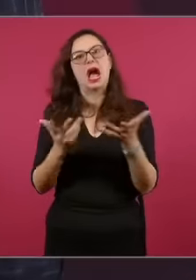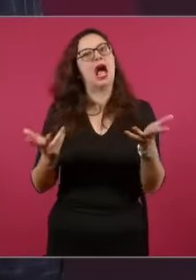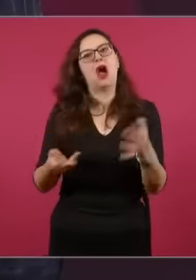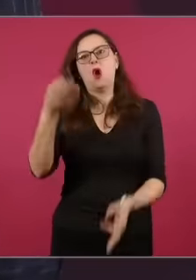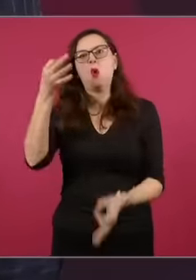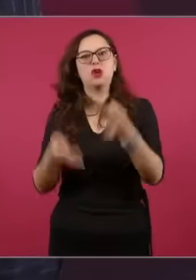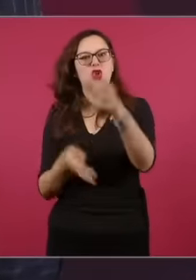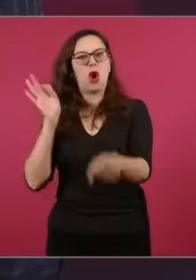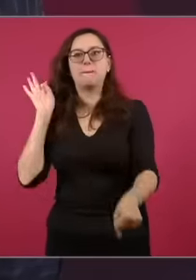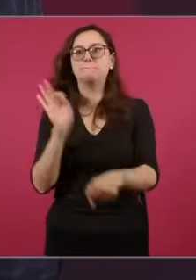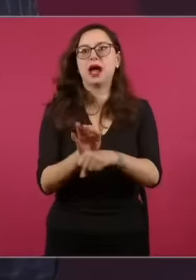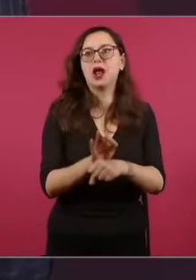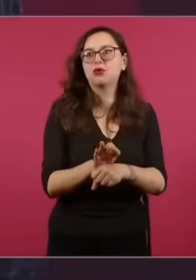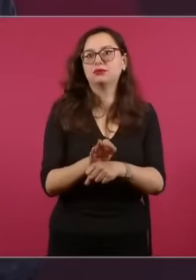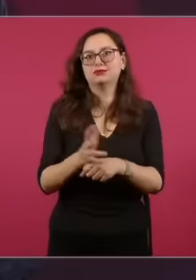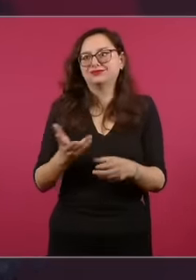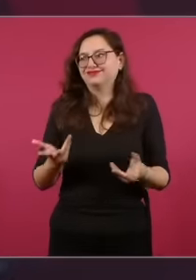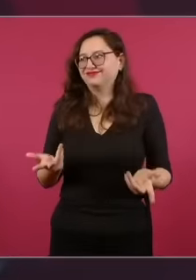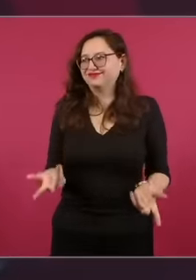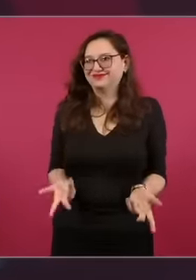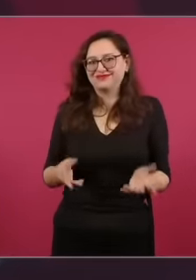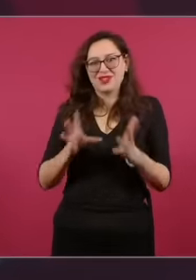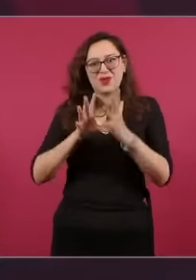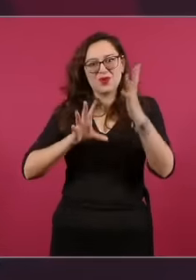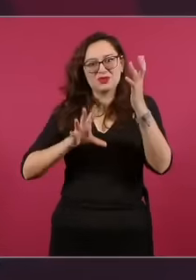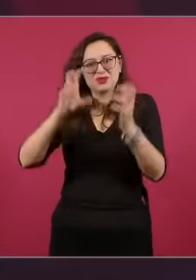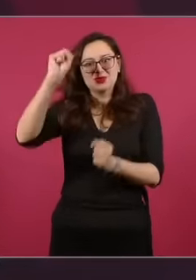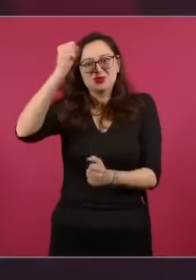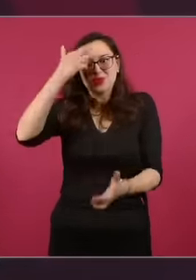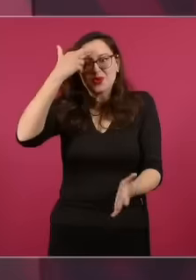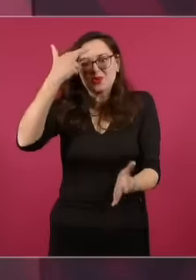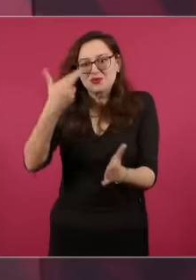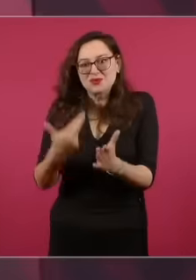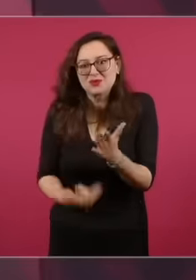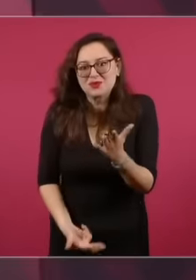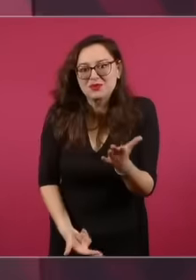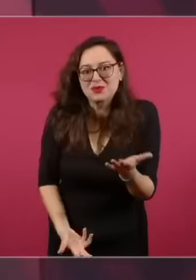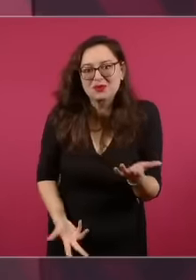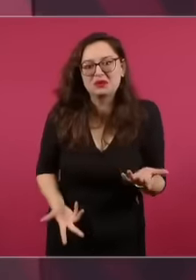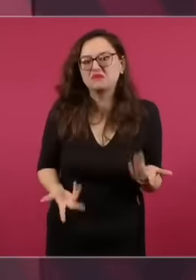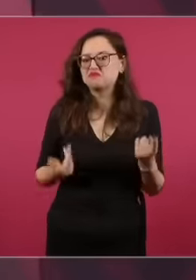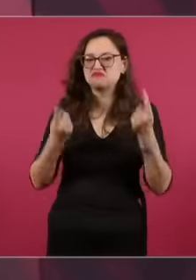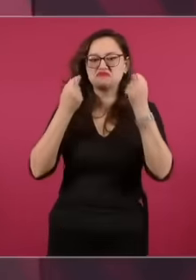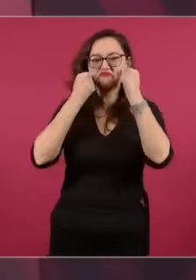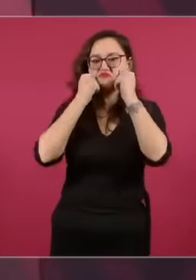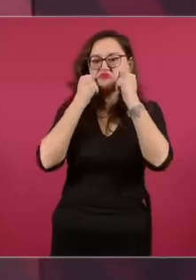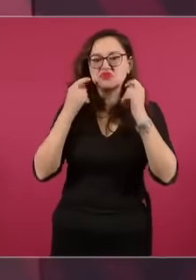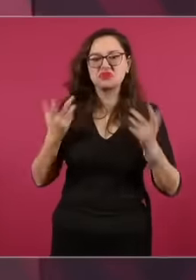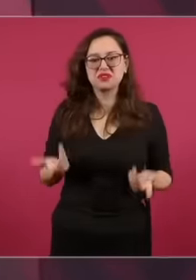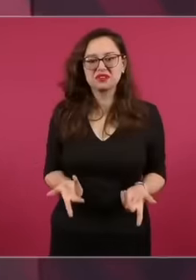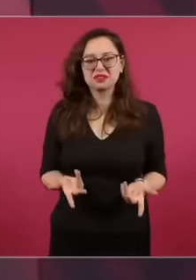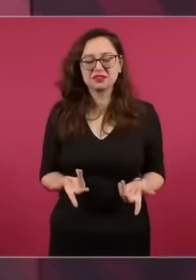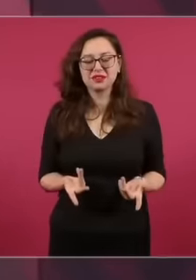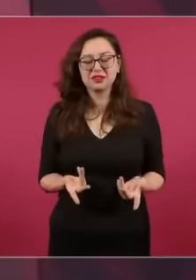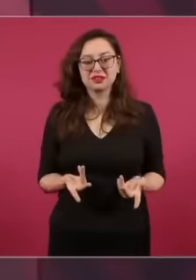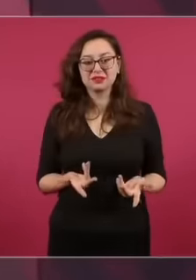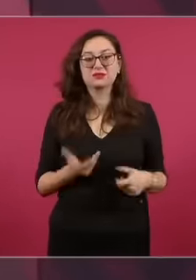y si le damos tiempo a esto es para que no manipulen